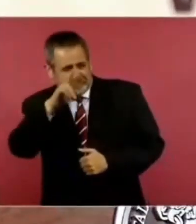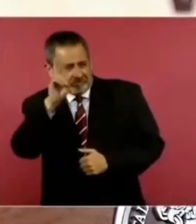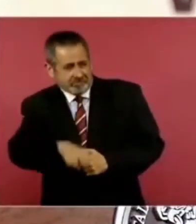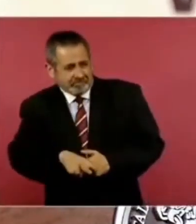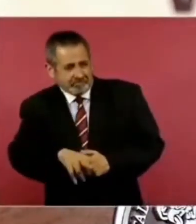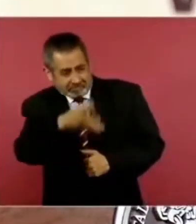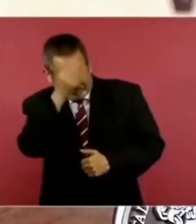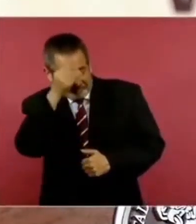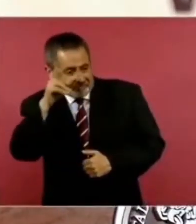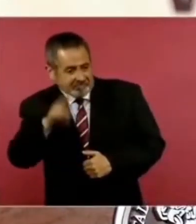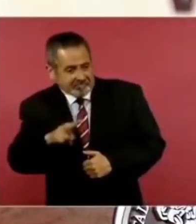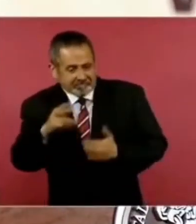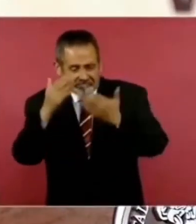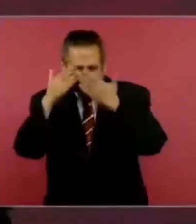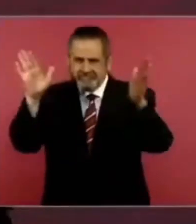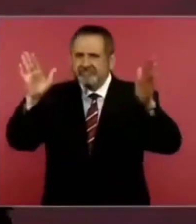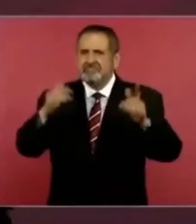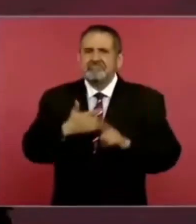Eso es todo.